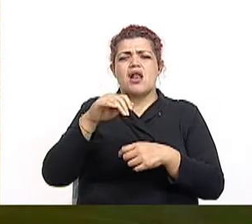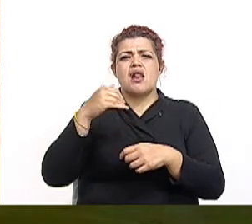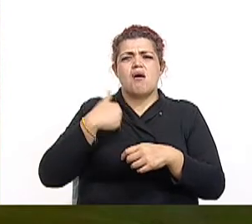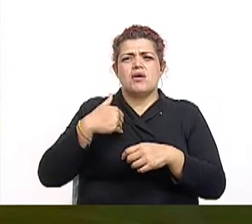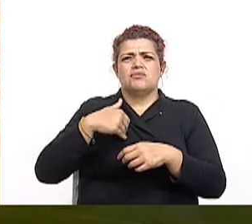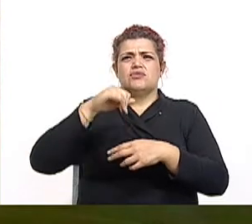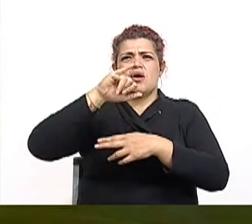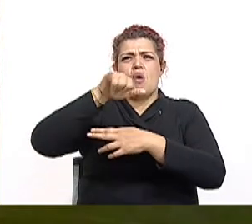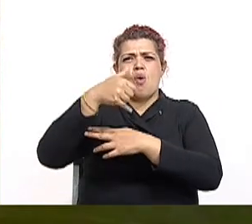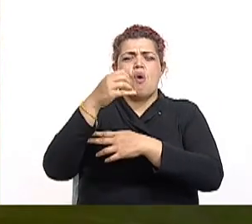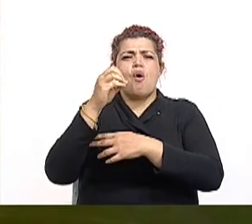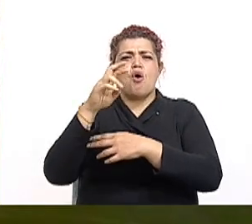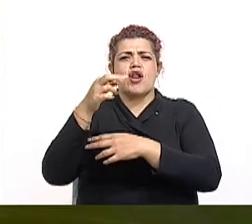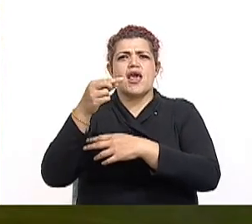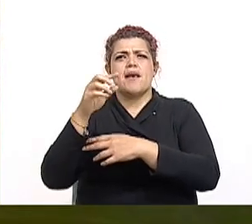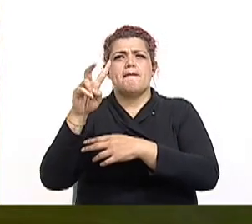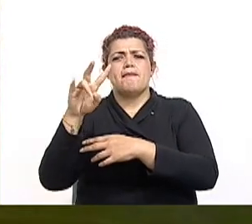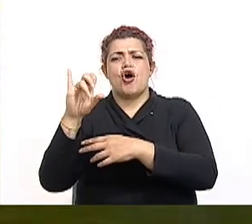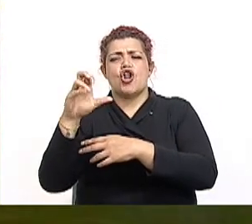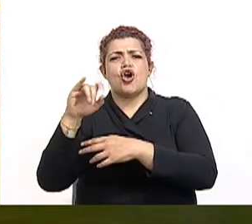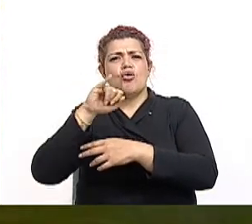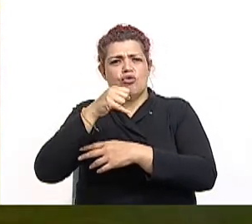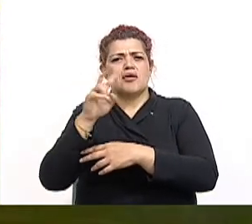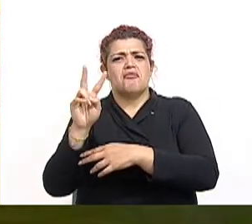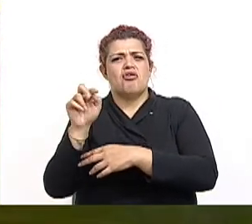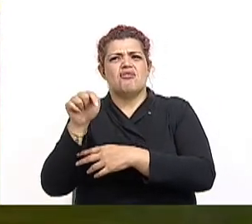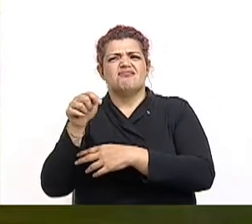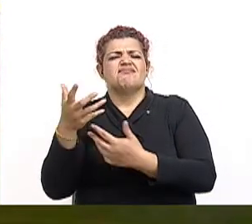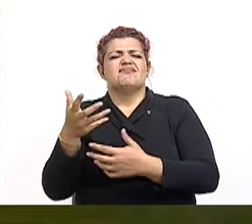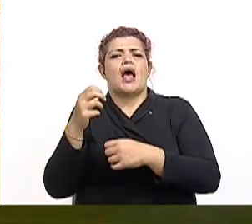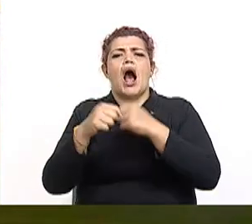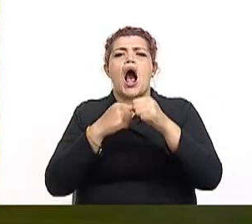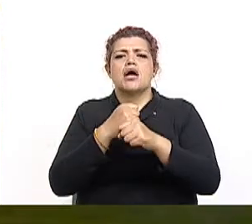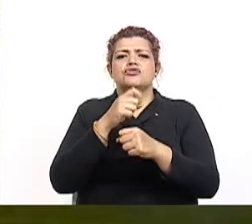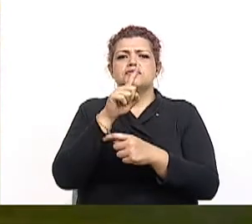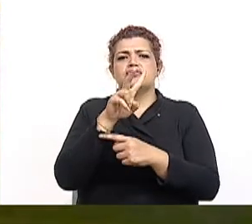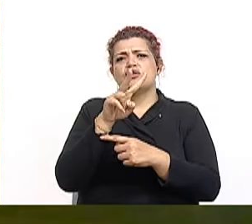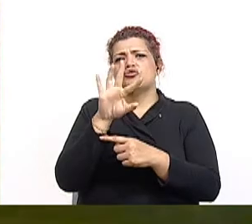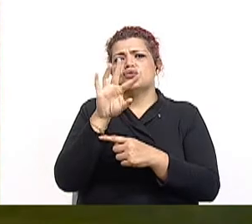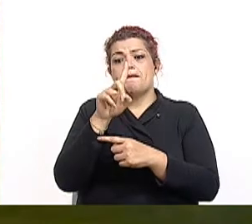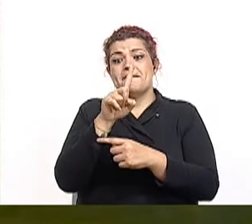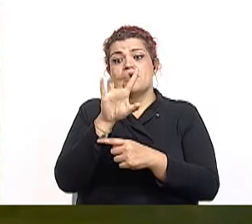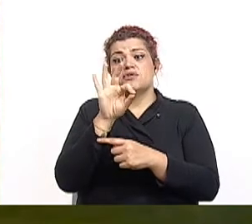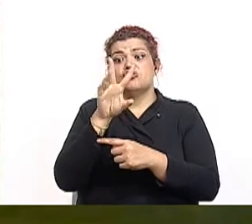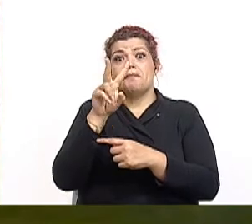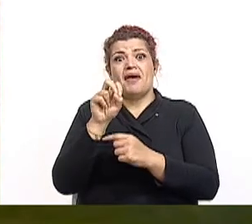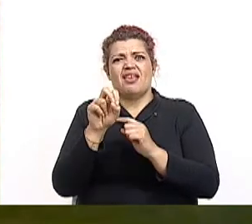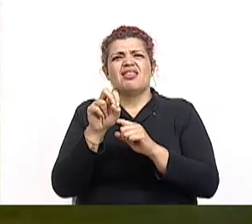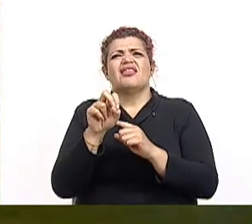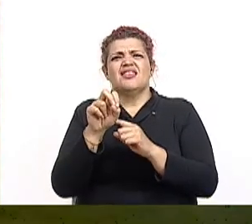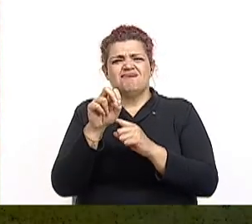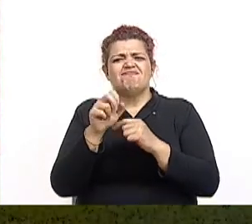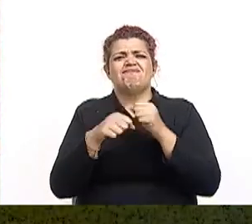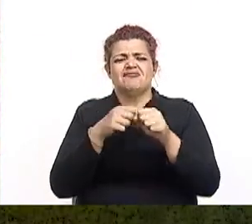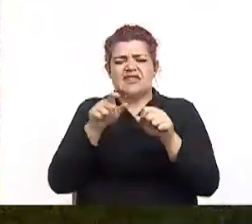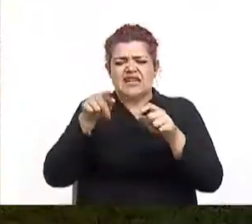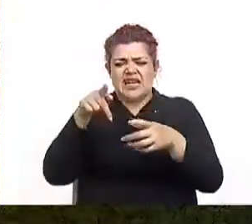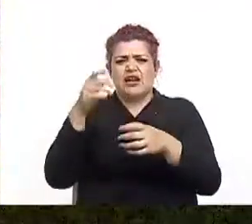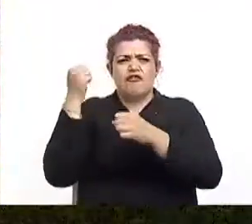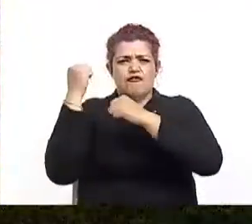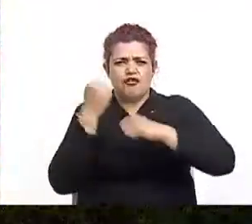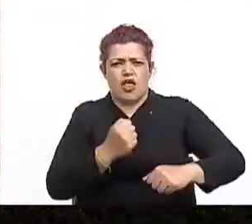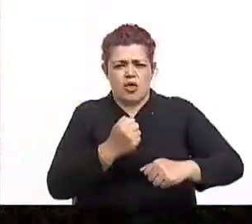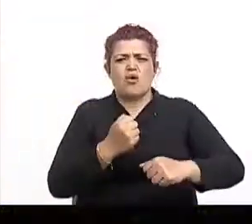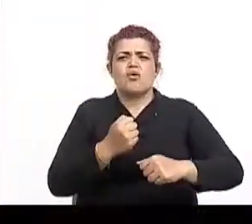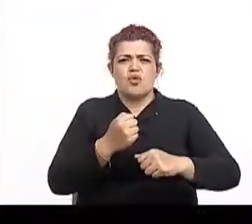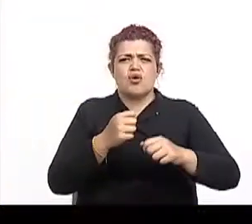Bolio Jiménez en los años 20, fundando el partido reformista. A los dos les une un